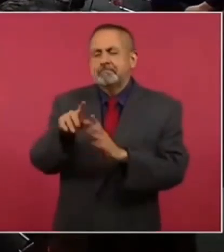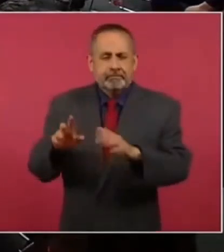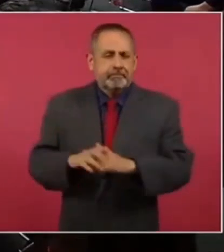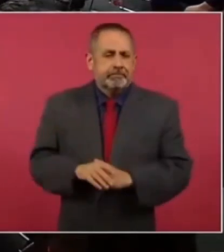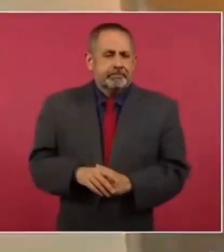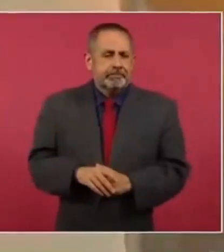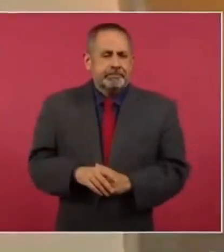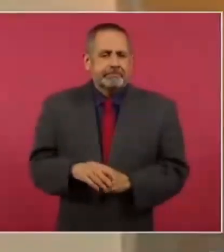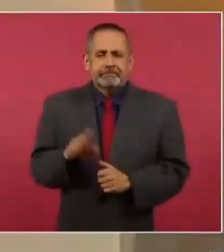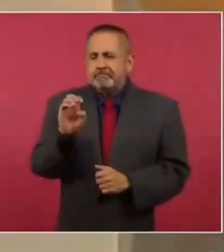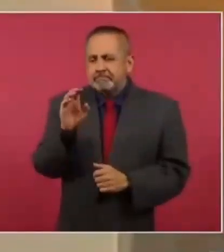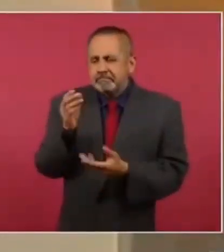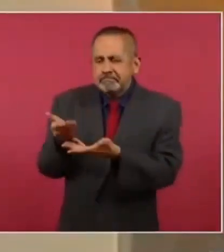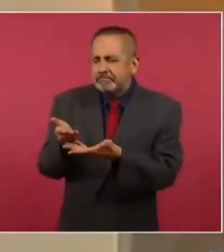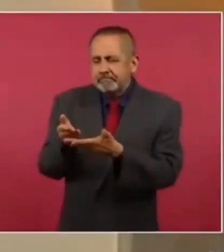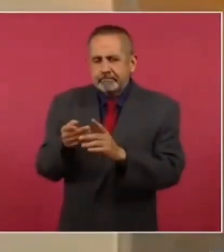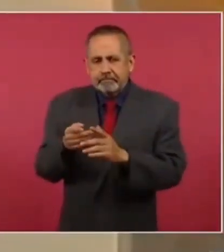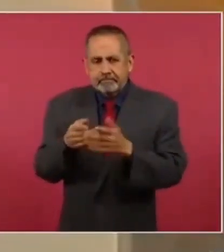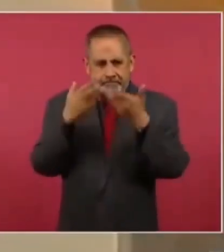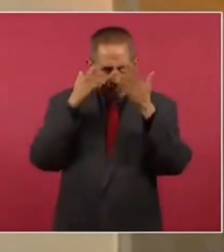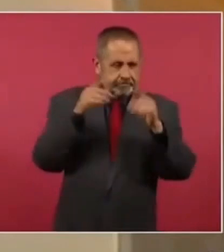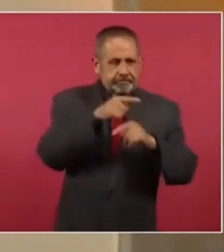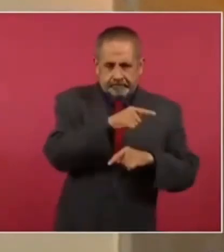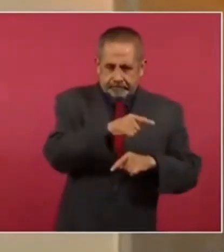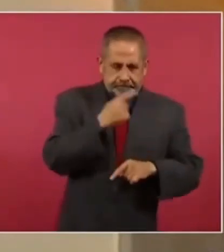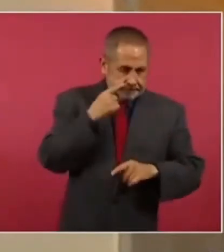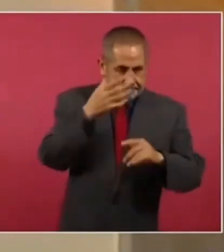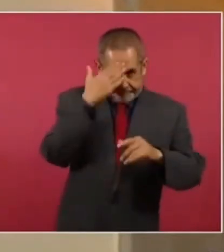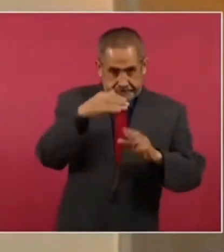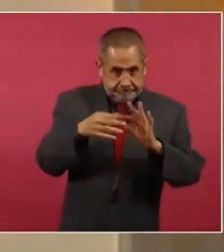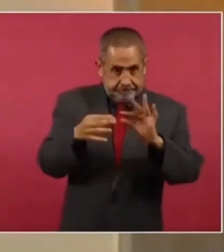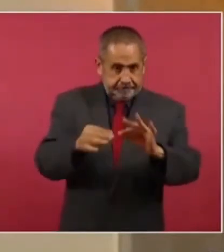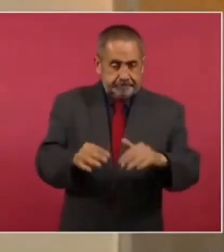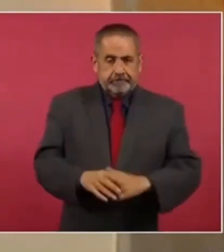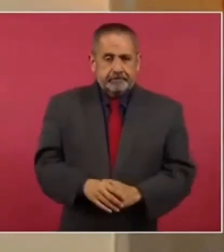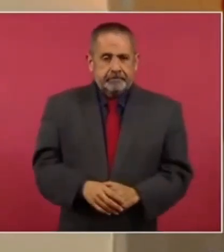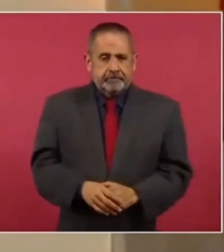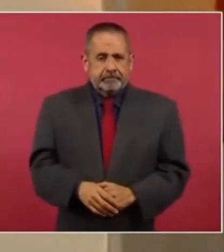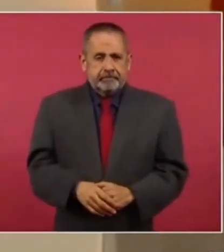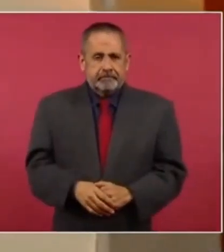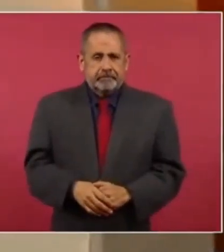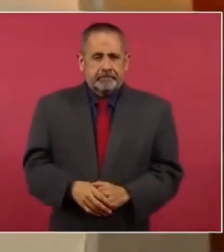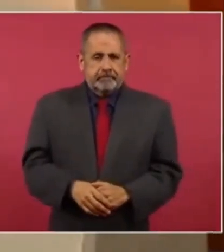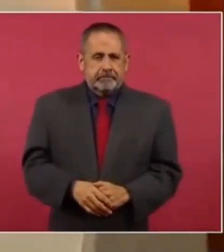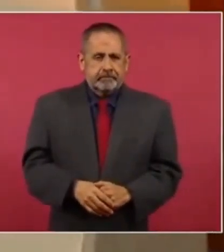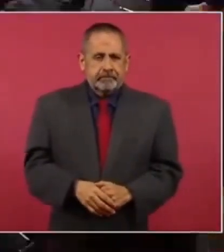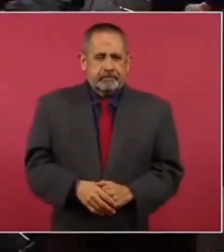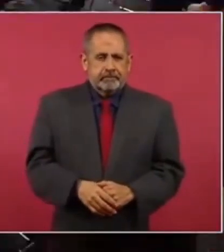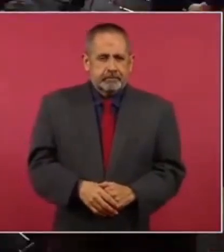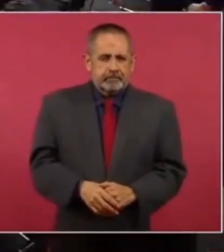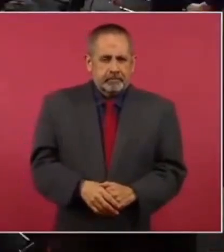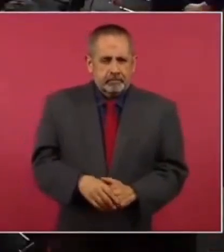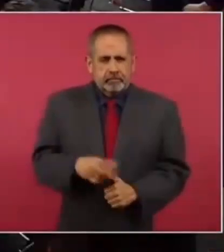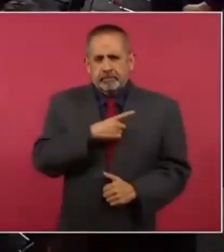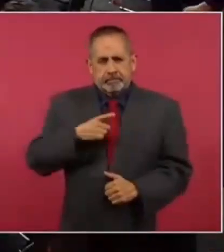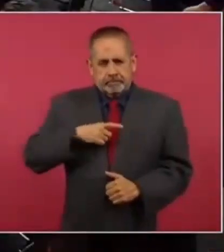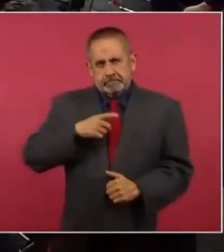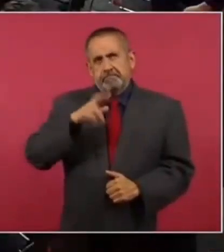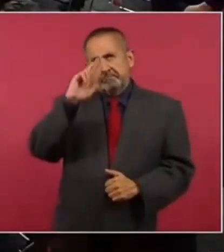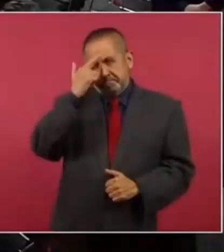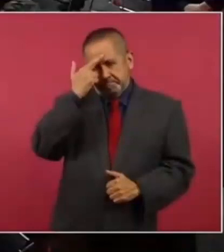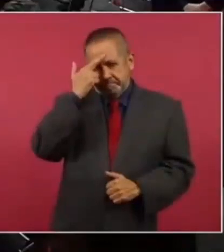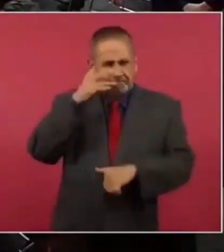tiernitos, tiernitas. Hay que recordar.